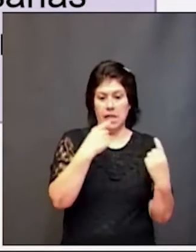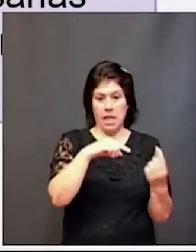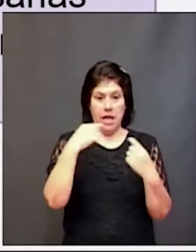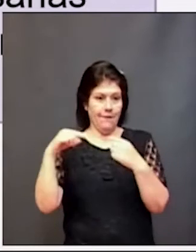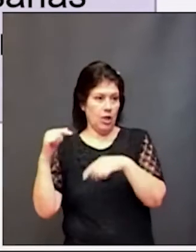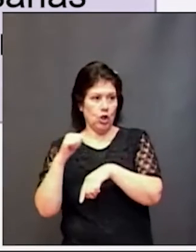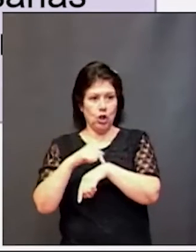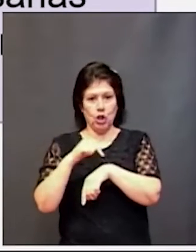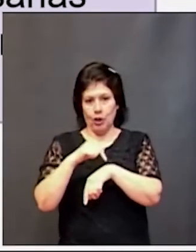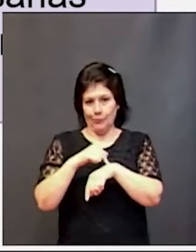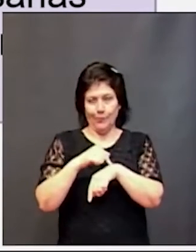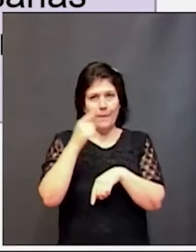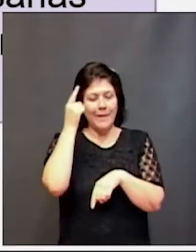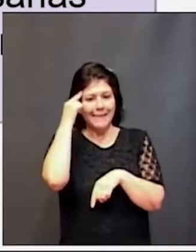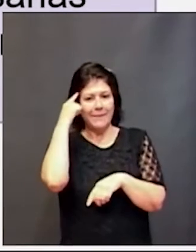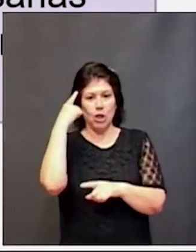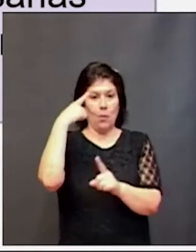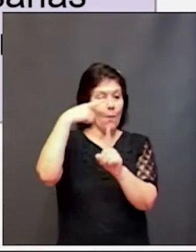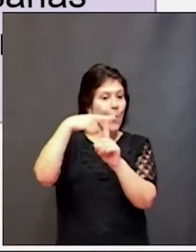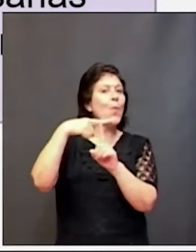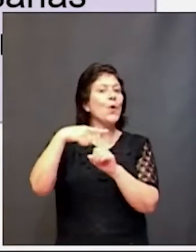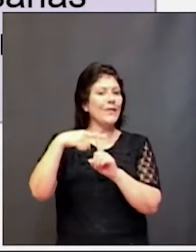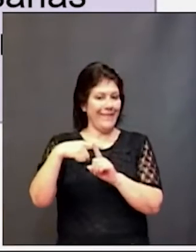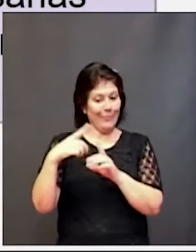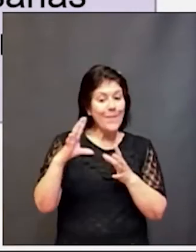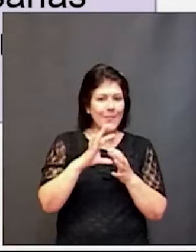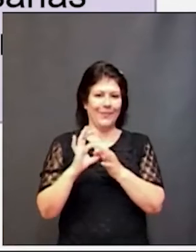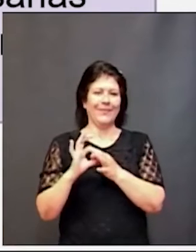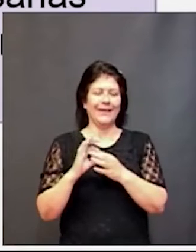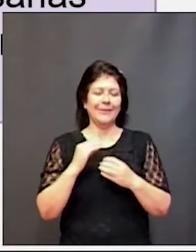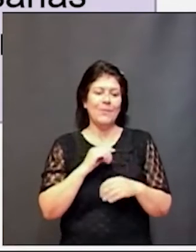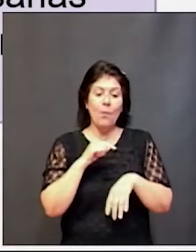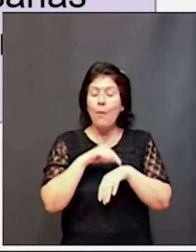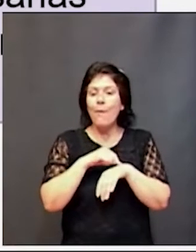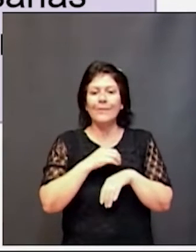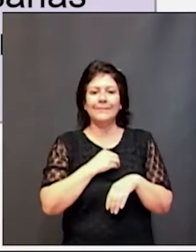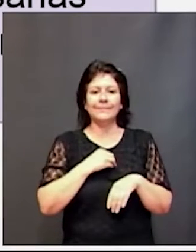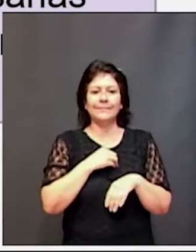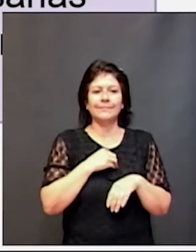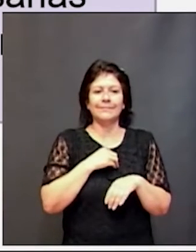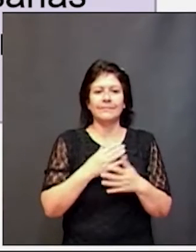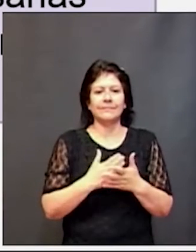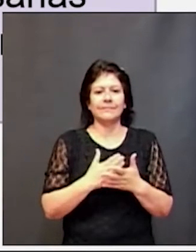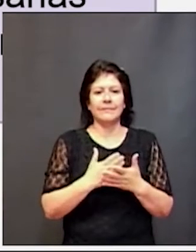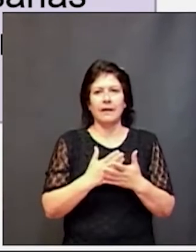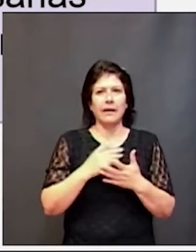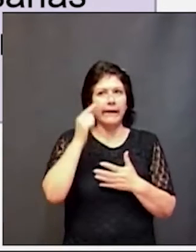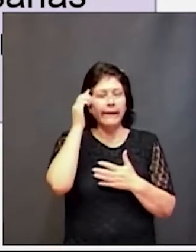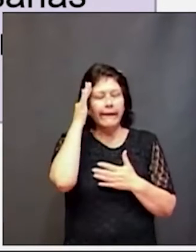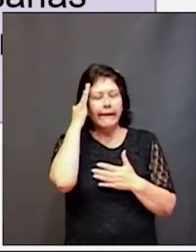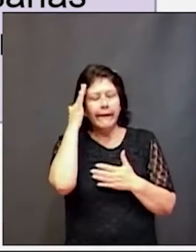asociados a pensamientos positivos momentos donde sentimos una gran capacidad de